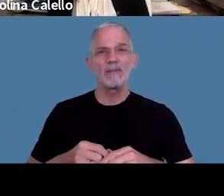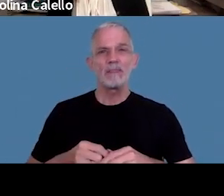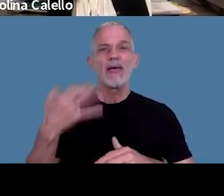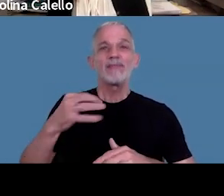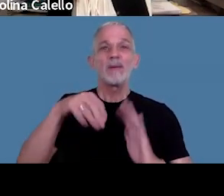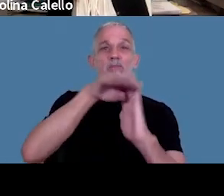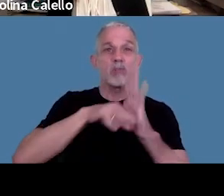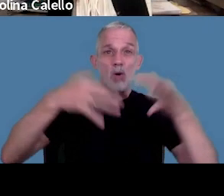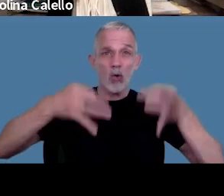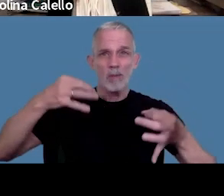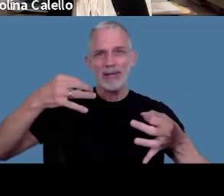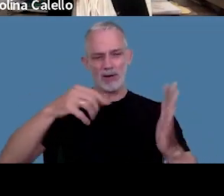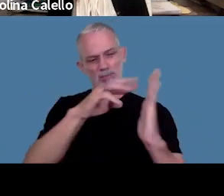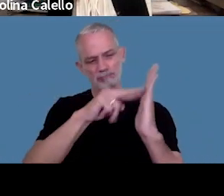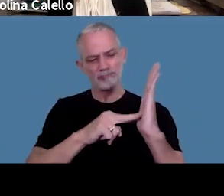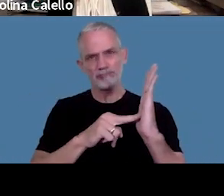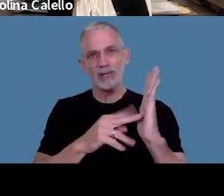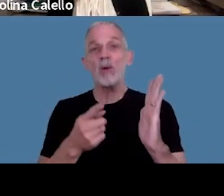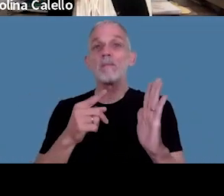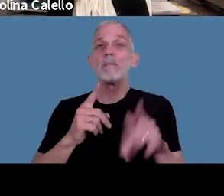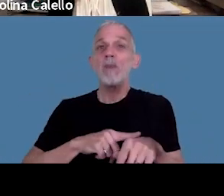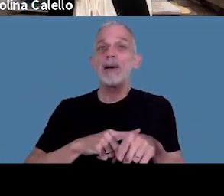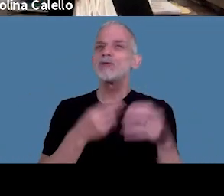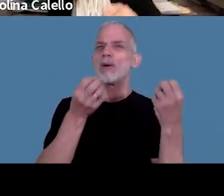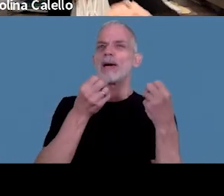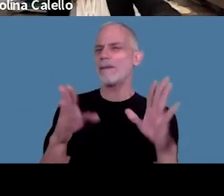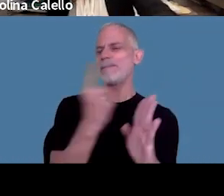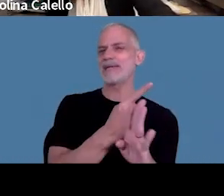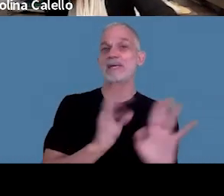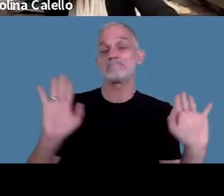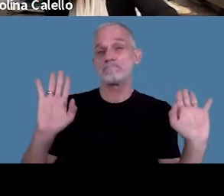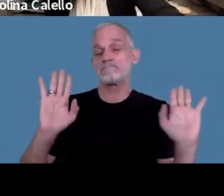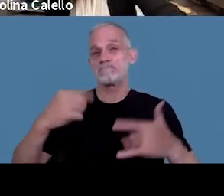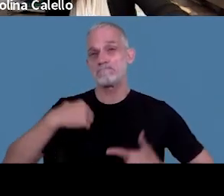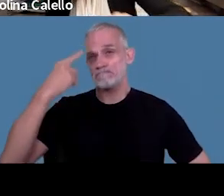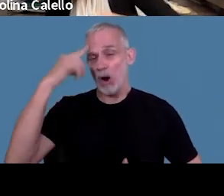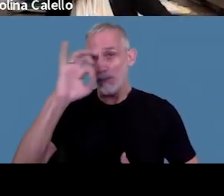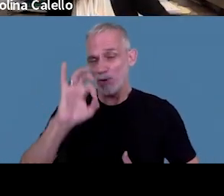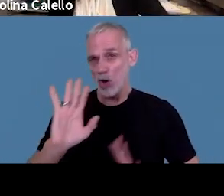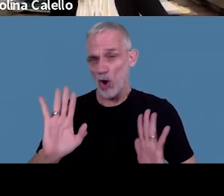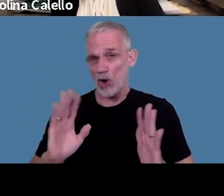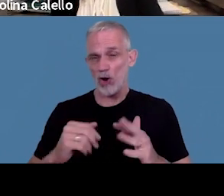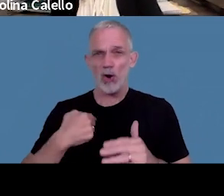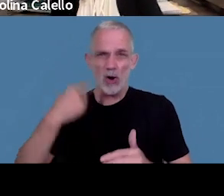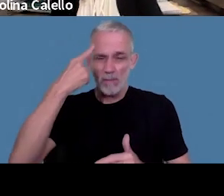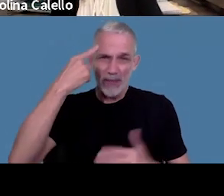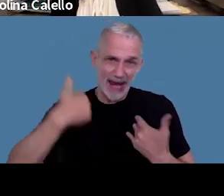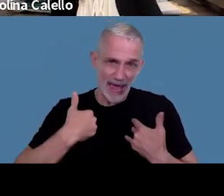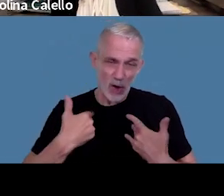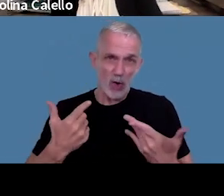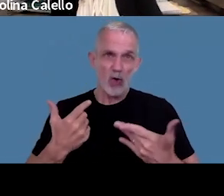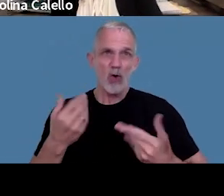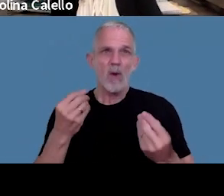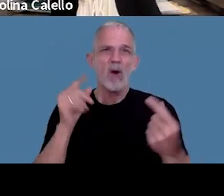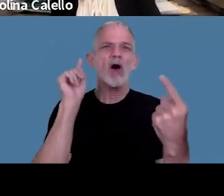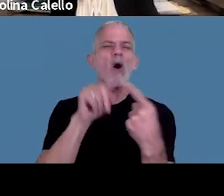cumplirlo y me parece que el momento es el inicio pero bueno es lo que me parece a mí teniendo en cuenta el